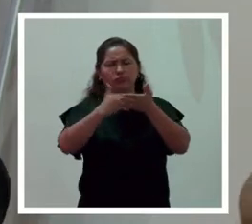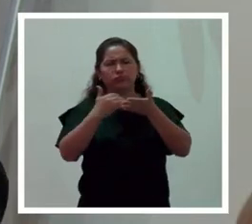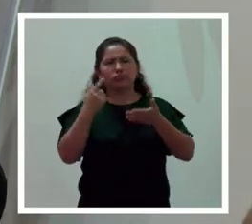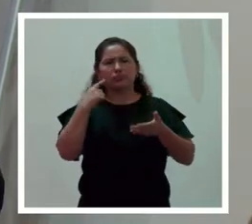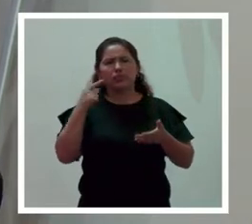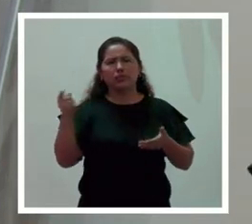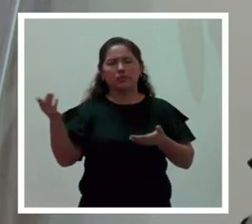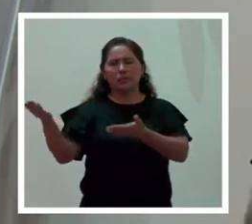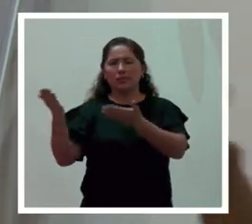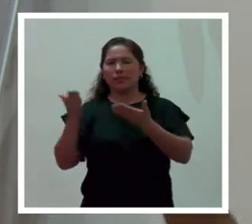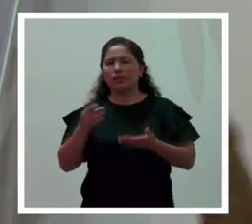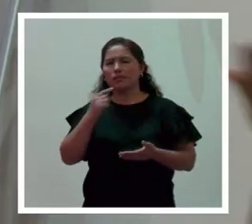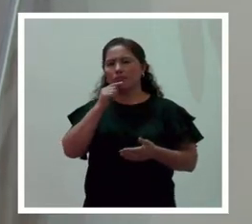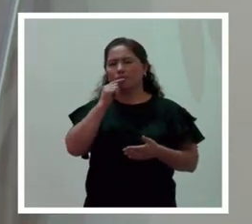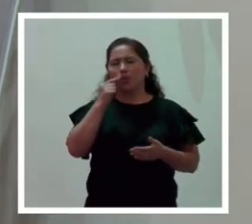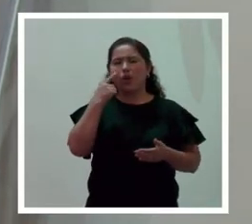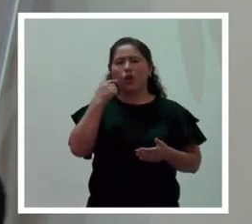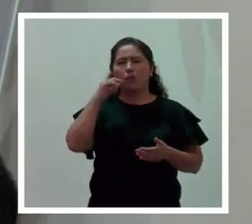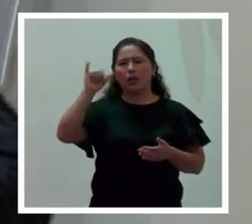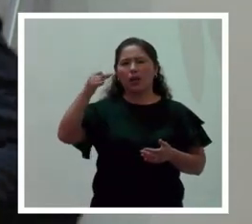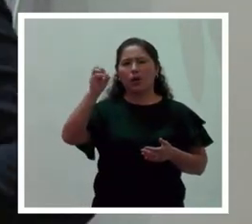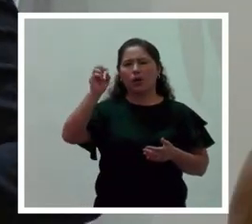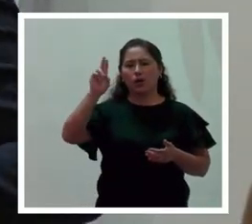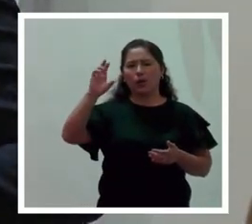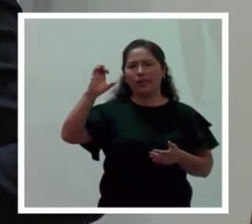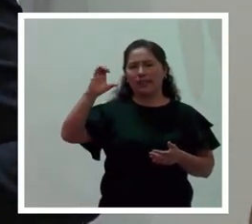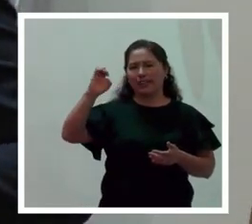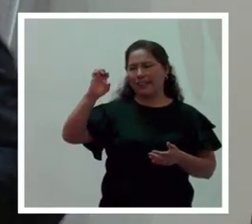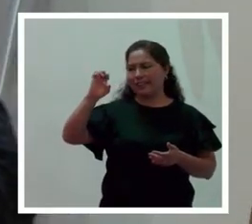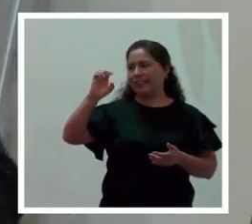siguiente invitado y ponente, el señor Jorge López-Gagó.